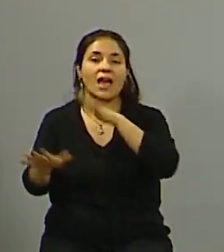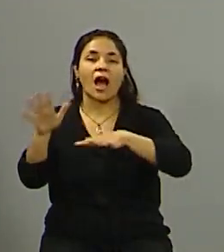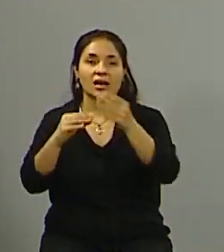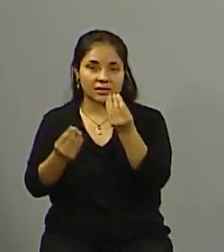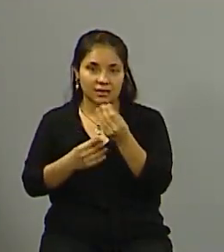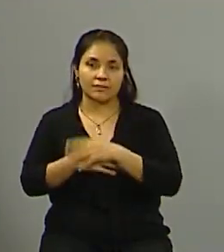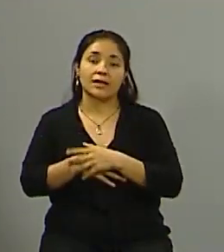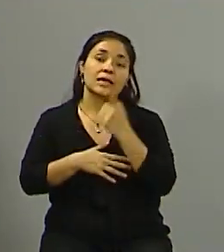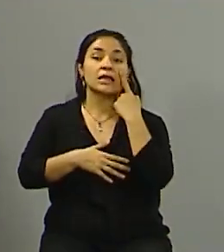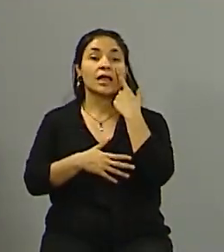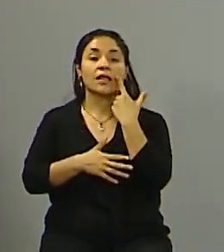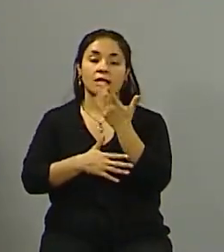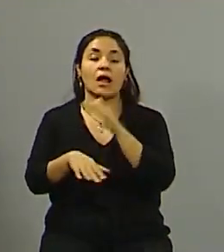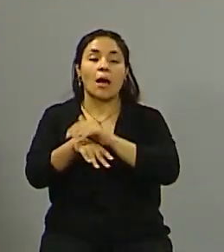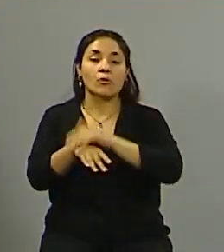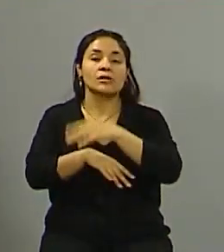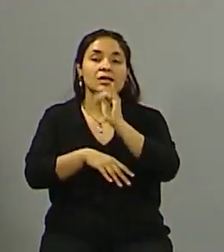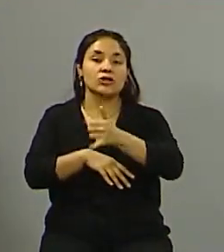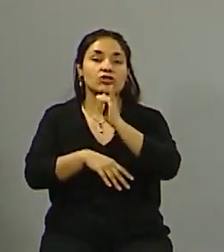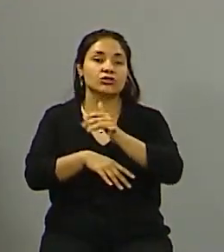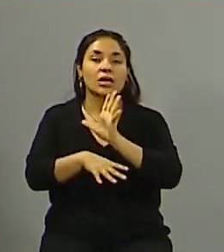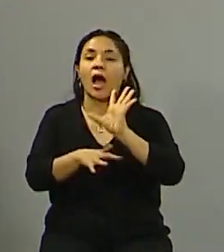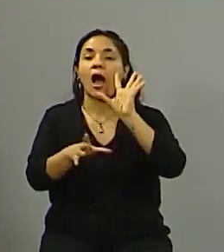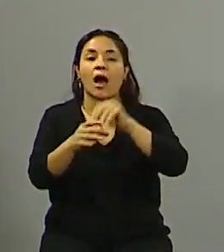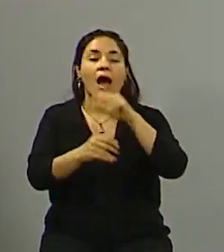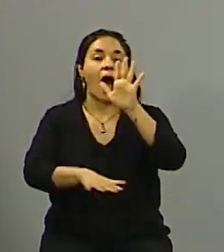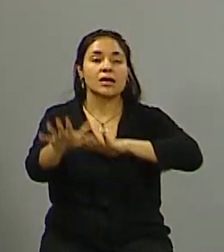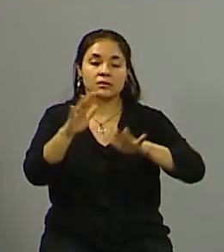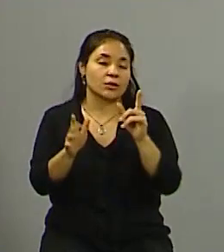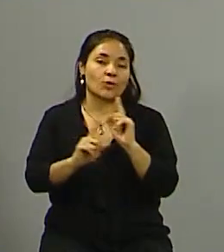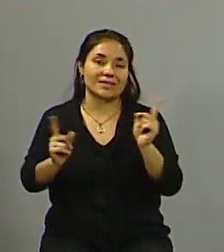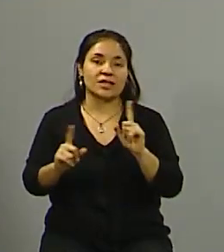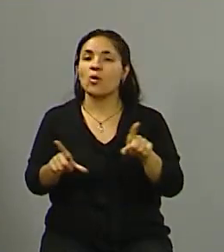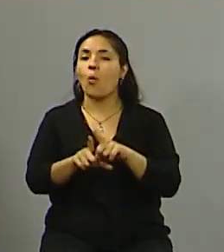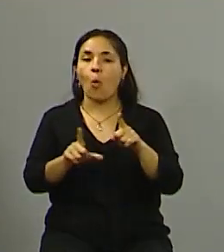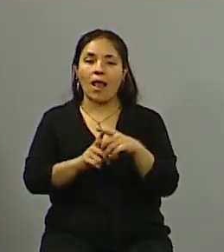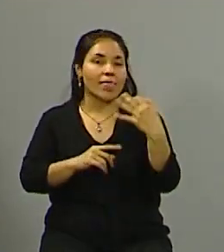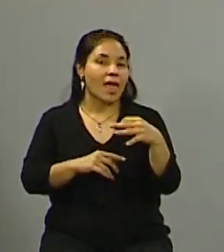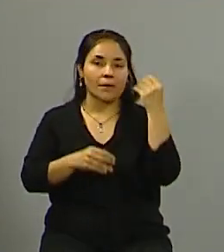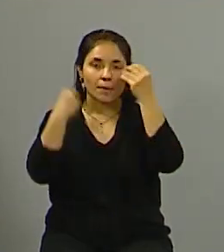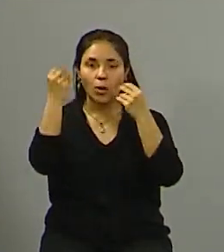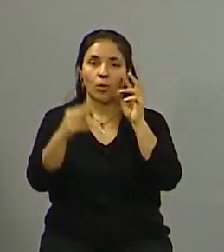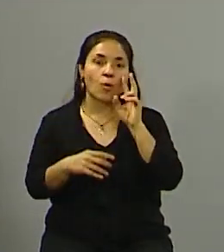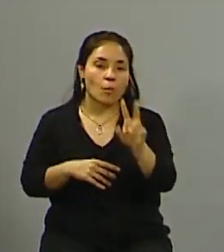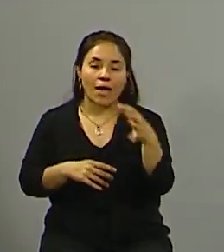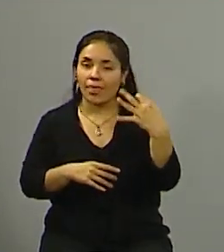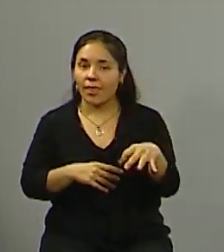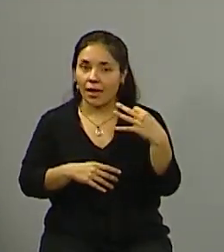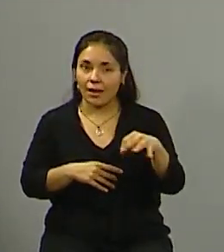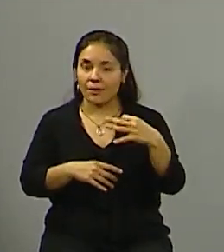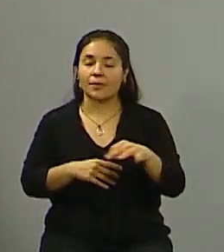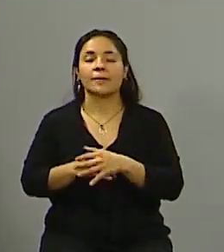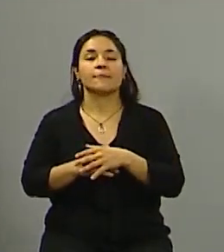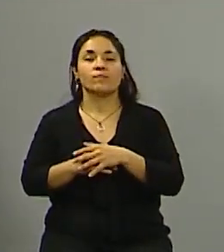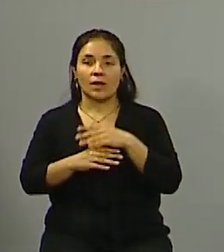intendente, pero el intendente tiene que estar involucrado. Claro, más allá de eso, digo, también el rol del departamento debe ser involucrado. Creo que se ha